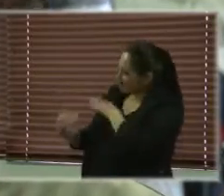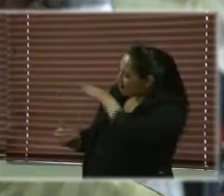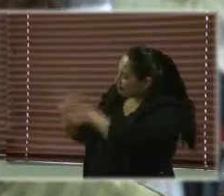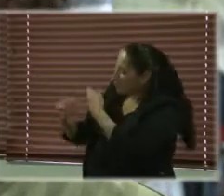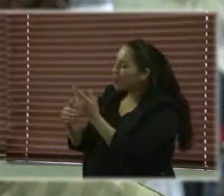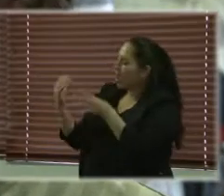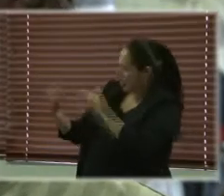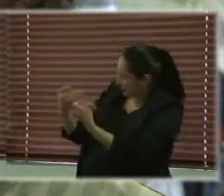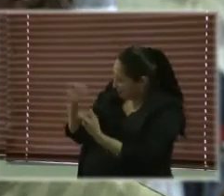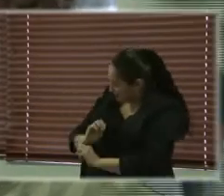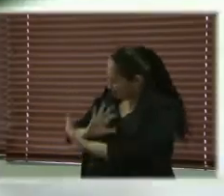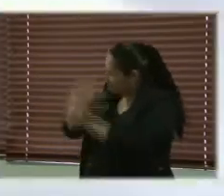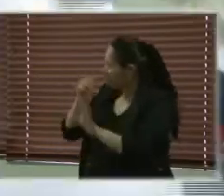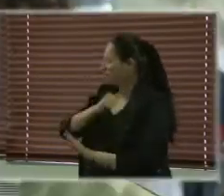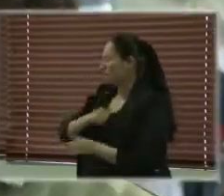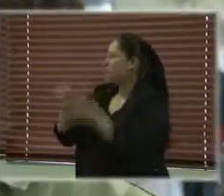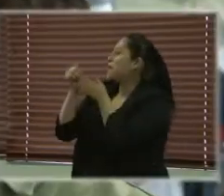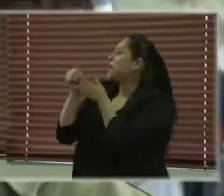Silvia?